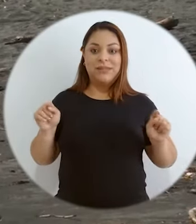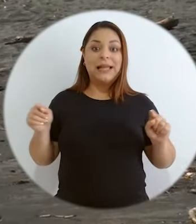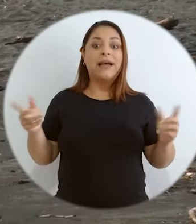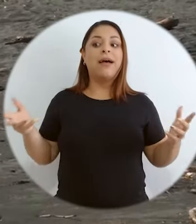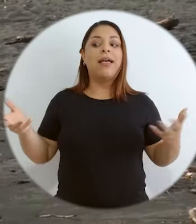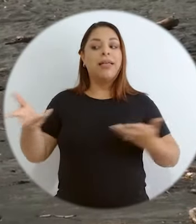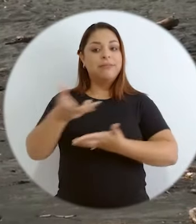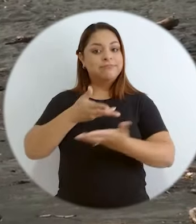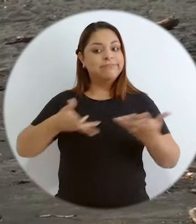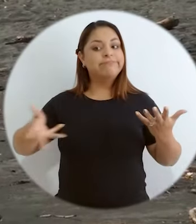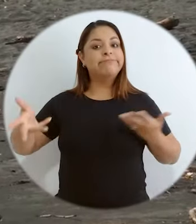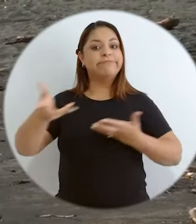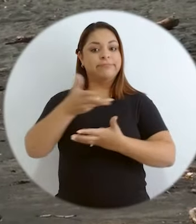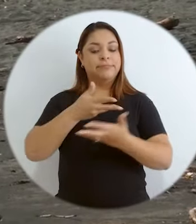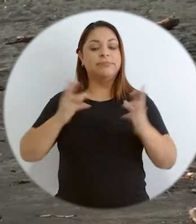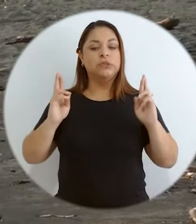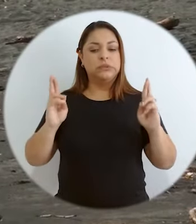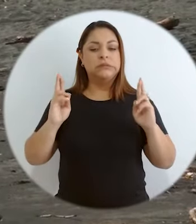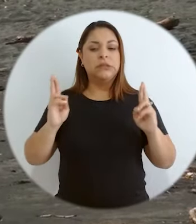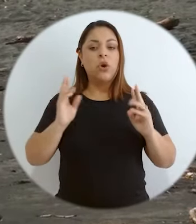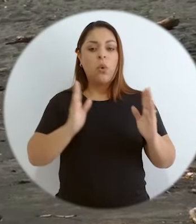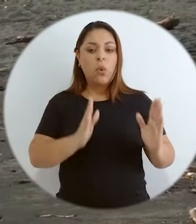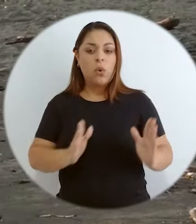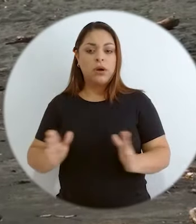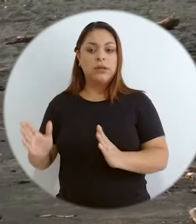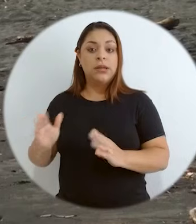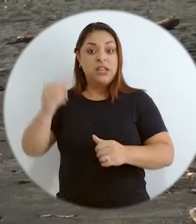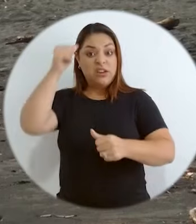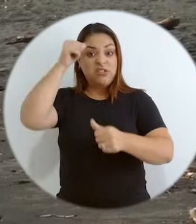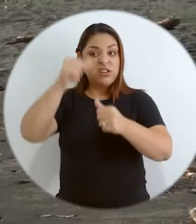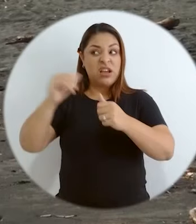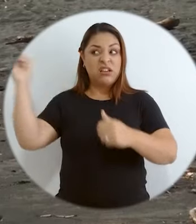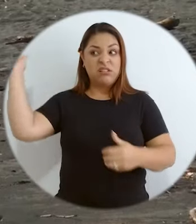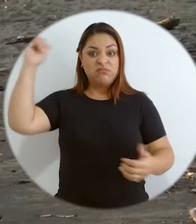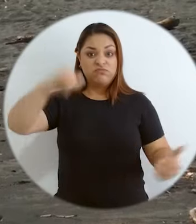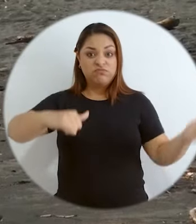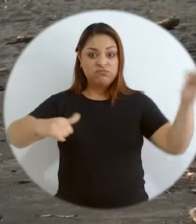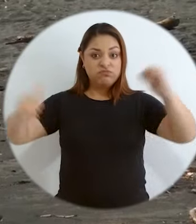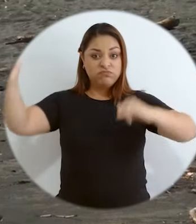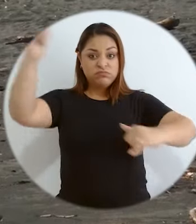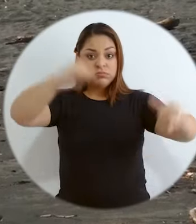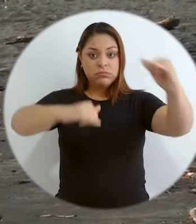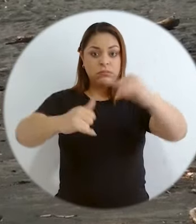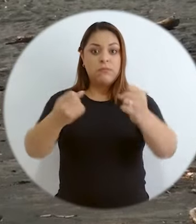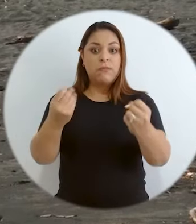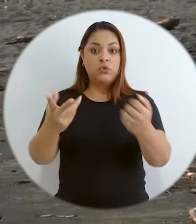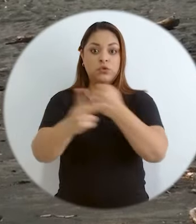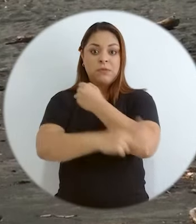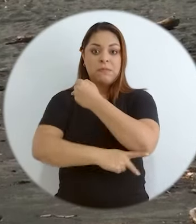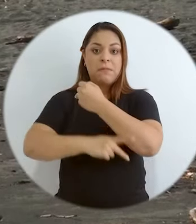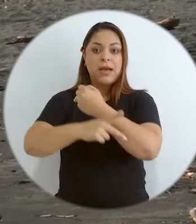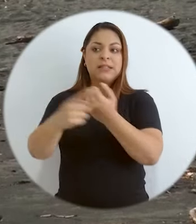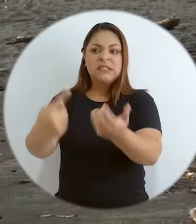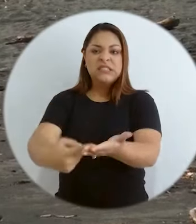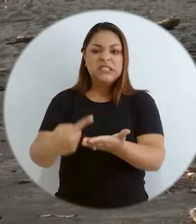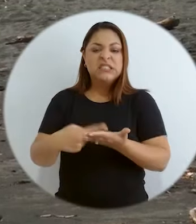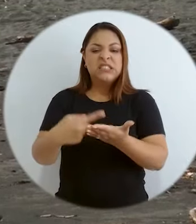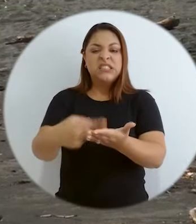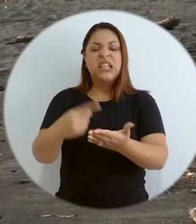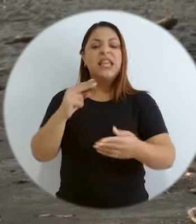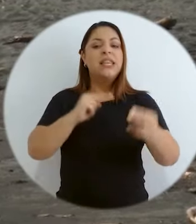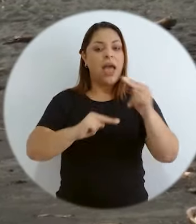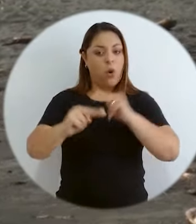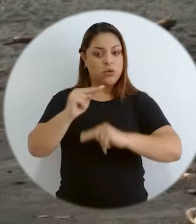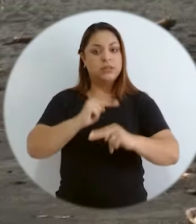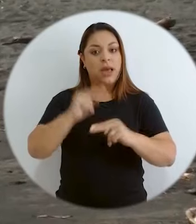se lleve a la mesa de una forma más ordenada y recordando también que vienen un montón de países a poner sus temas